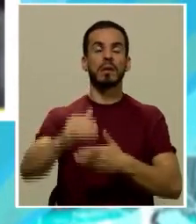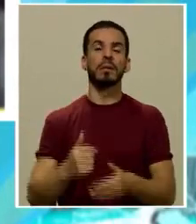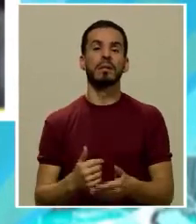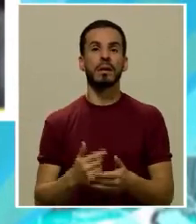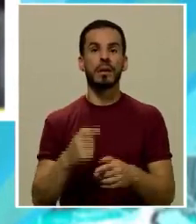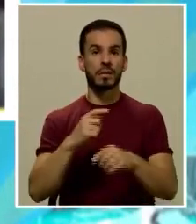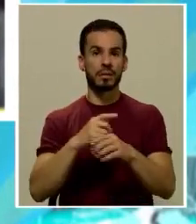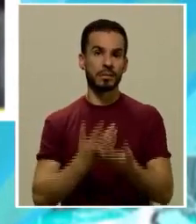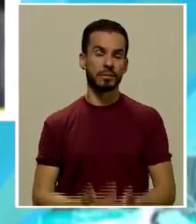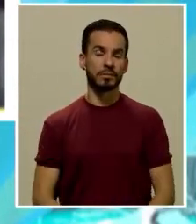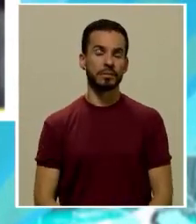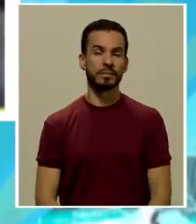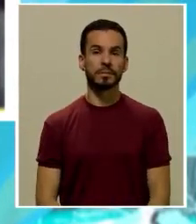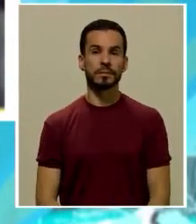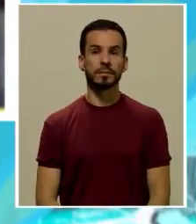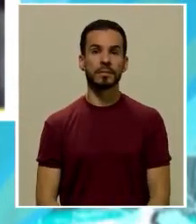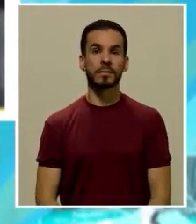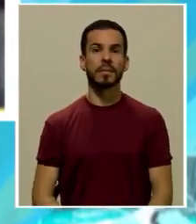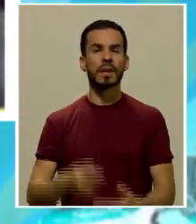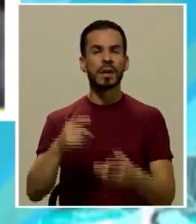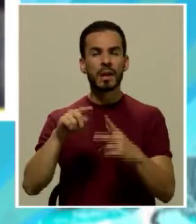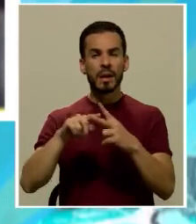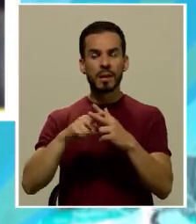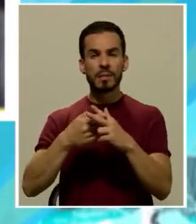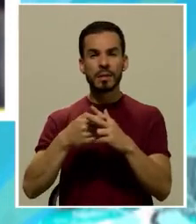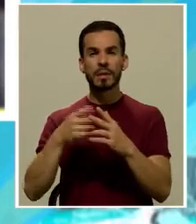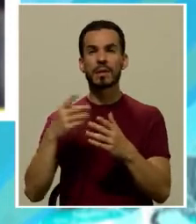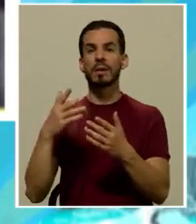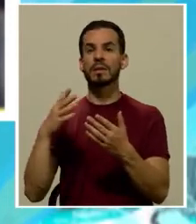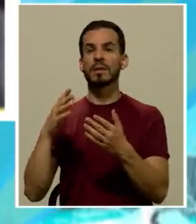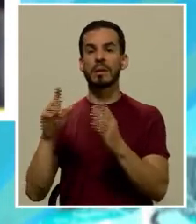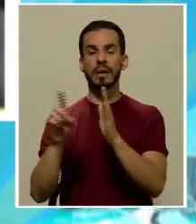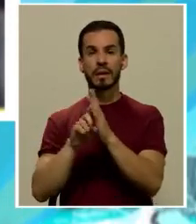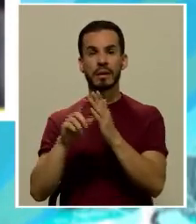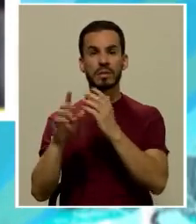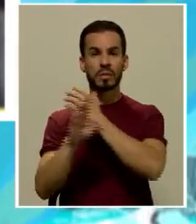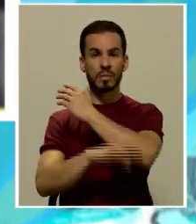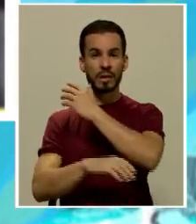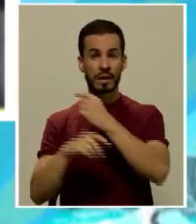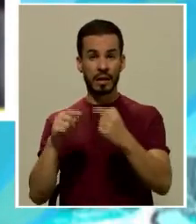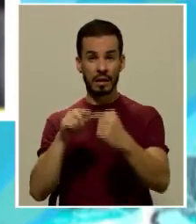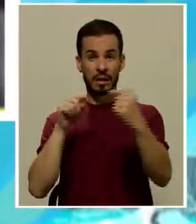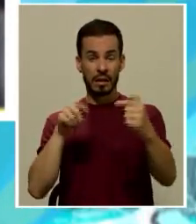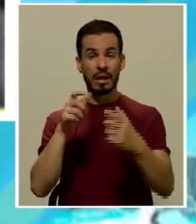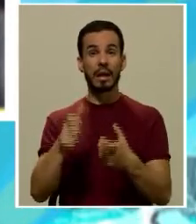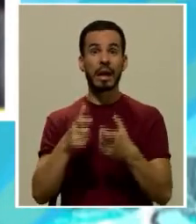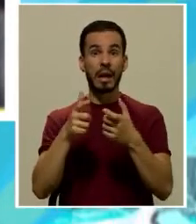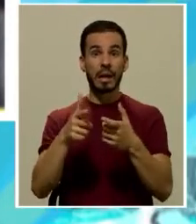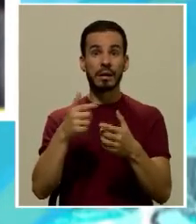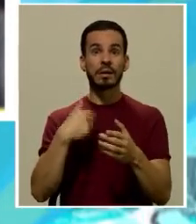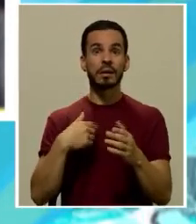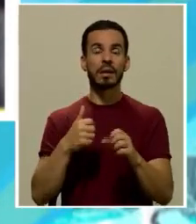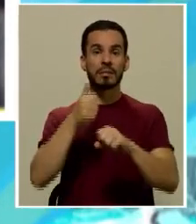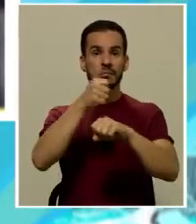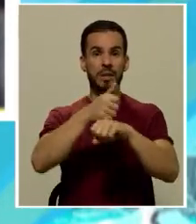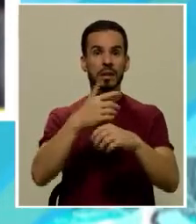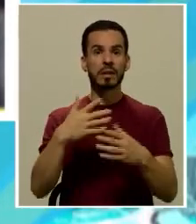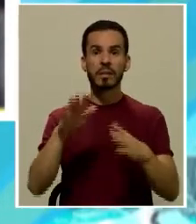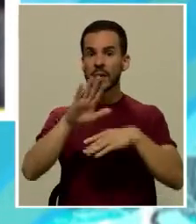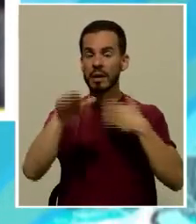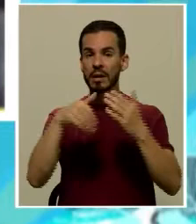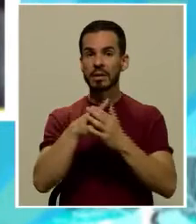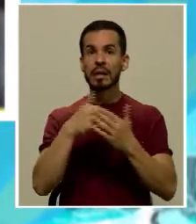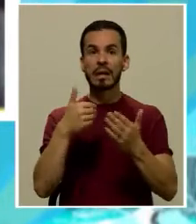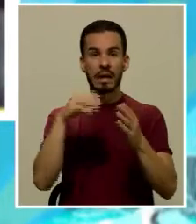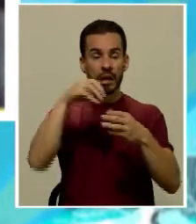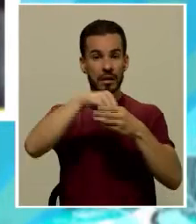tiempo. Precisamente, lo que parte el derecho penal del enemigo es las garantías que usualmente rigen para todos, que están